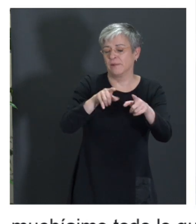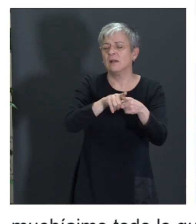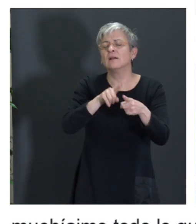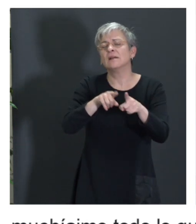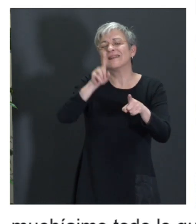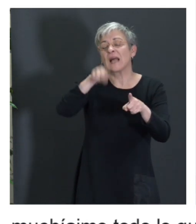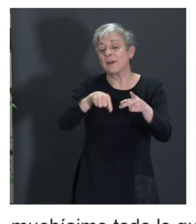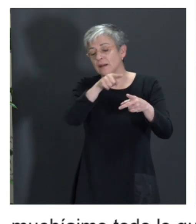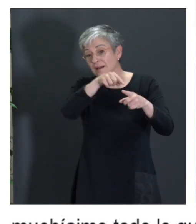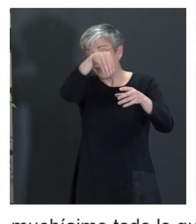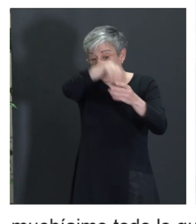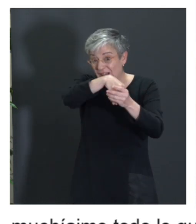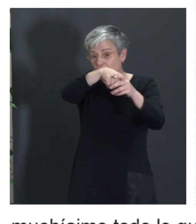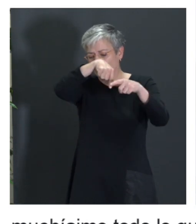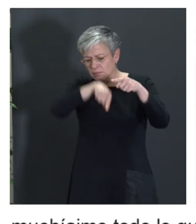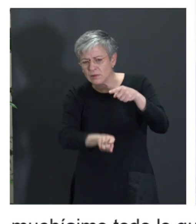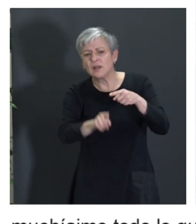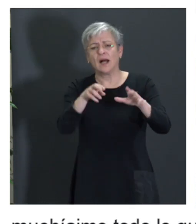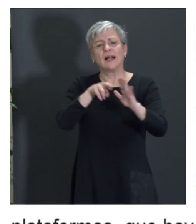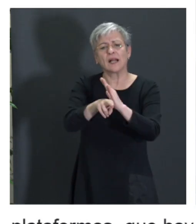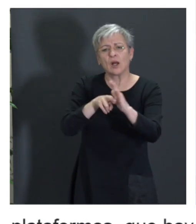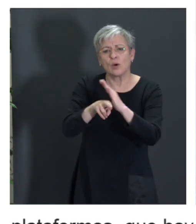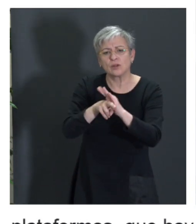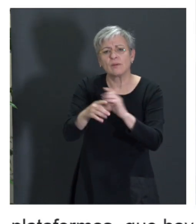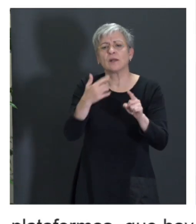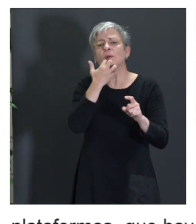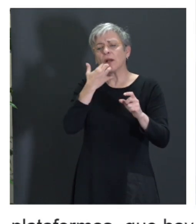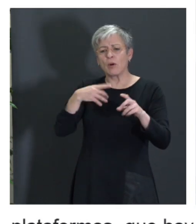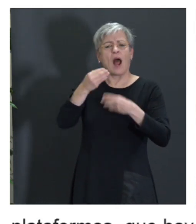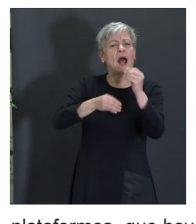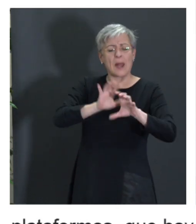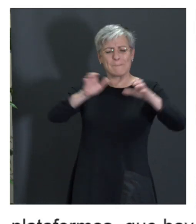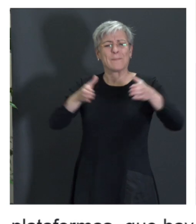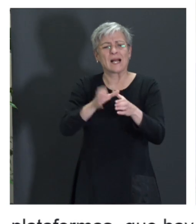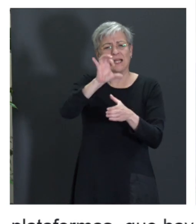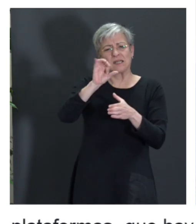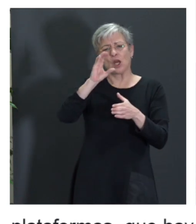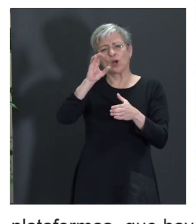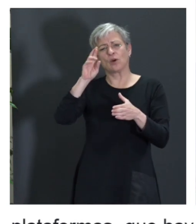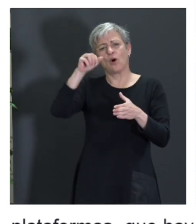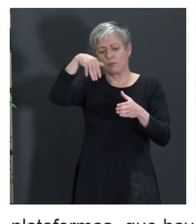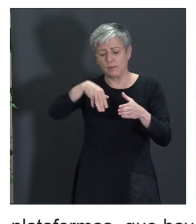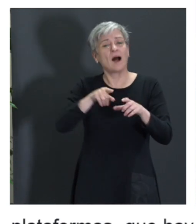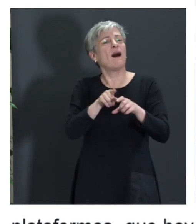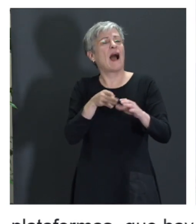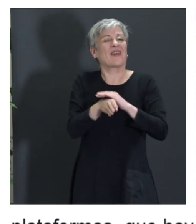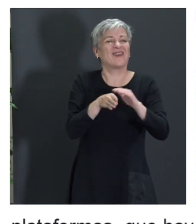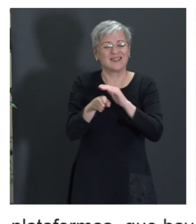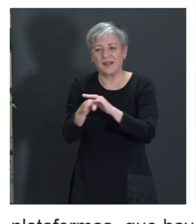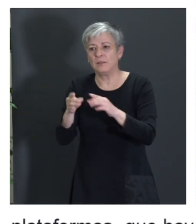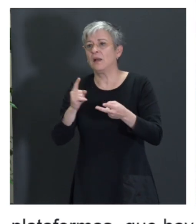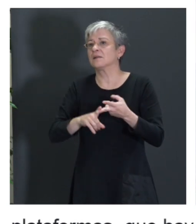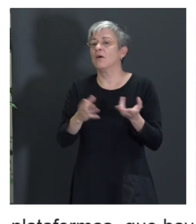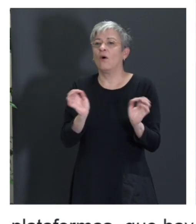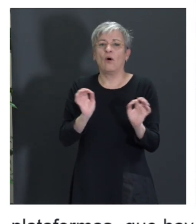recursos, ¿no? Trabajar en formatos, pues, como hacer SCORM accesibles y cosas de estas, ¿no? Así que hemos hecho, pues, muchos temas